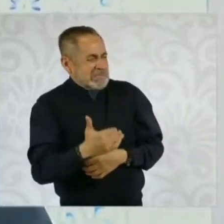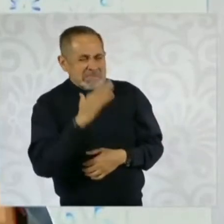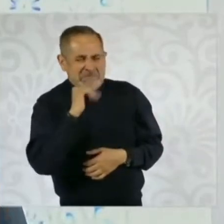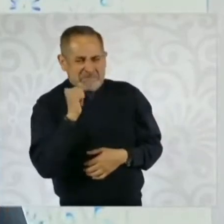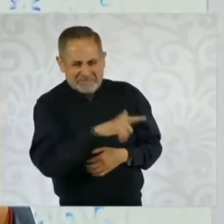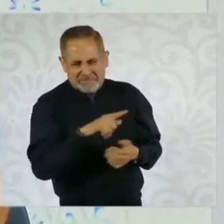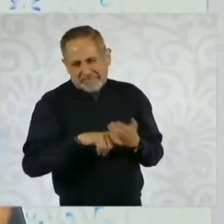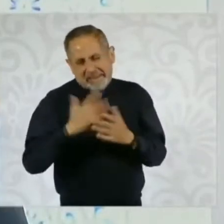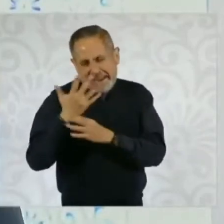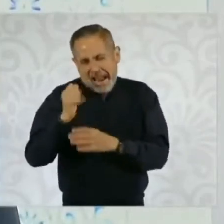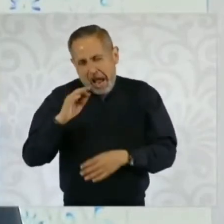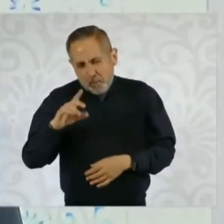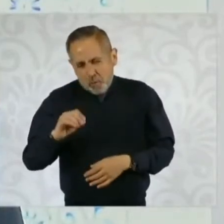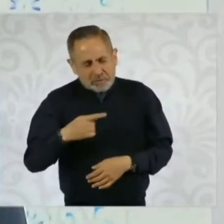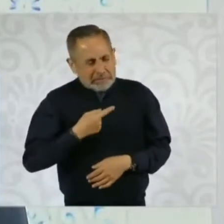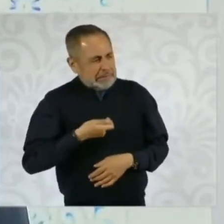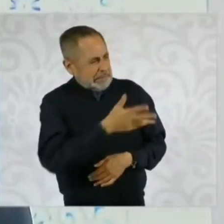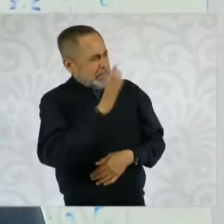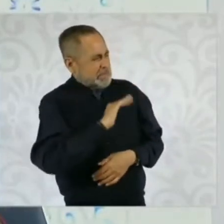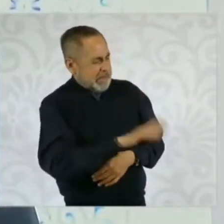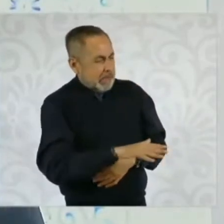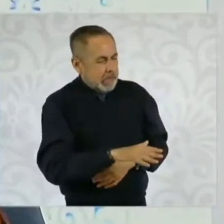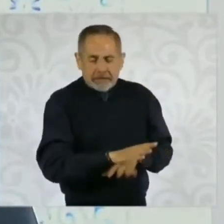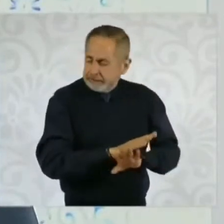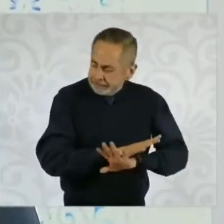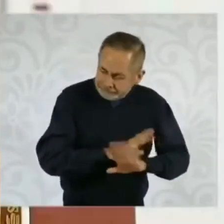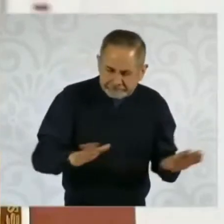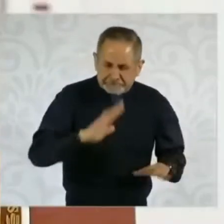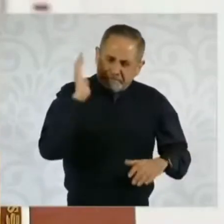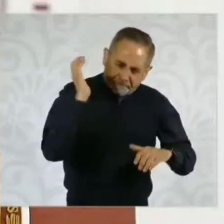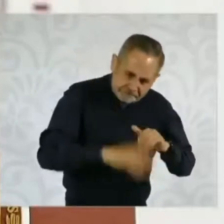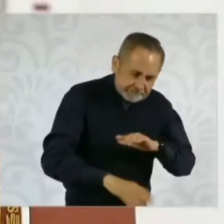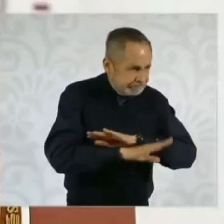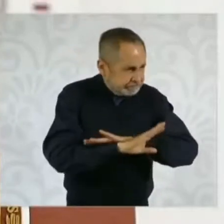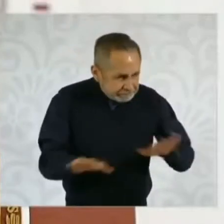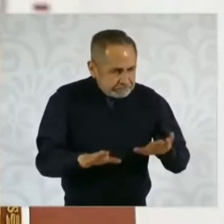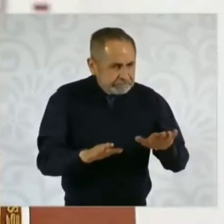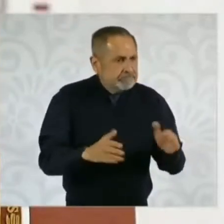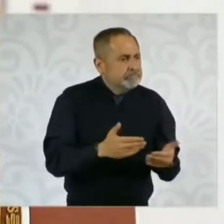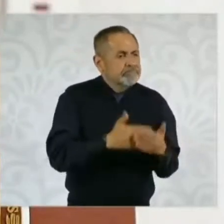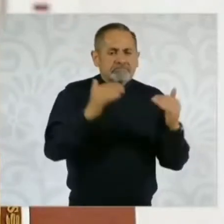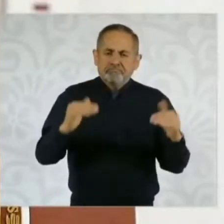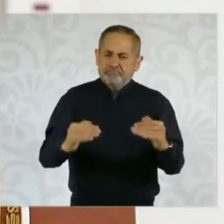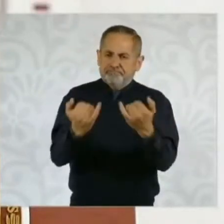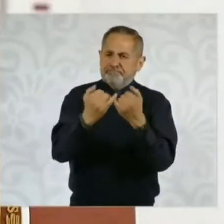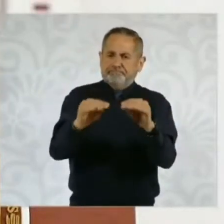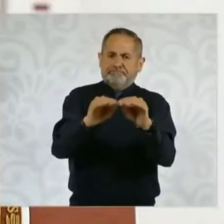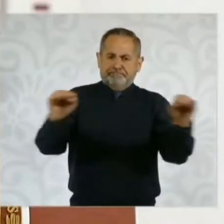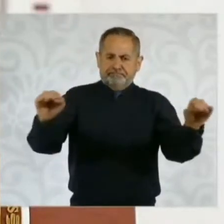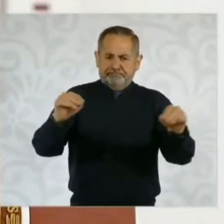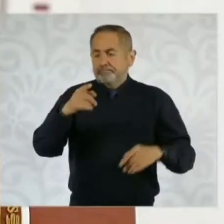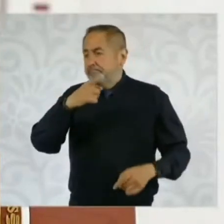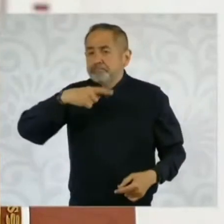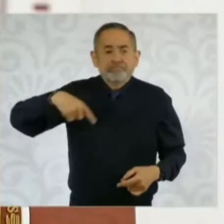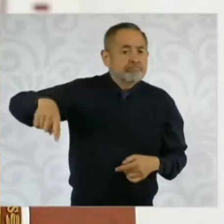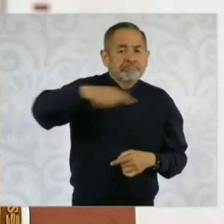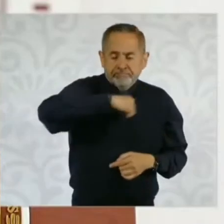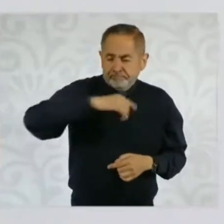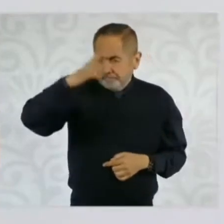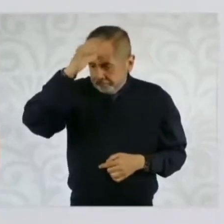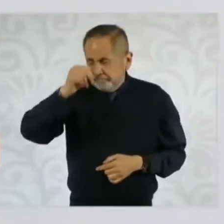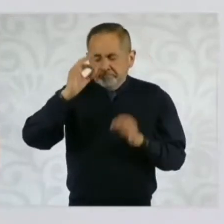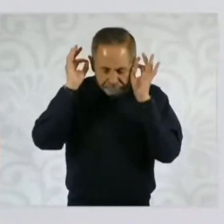Pero todas y todos tenemos que estar de acuerdo en que al elegirse los jueces y